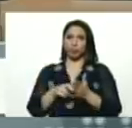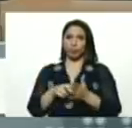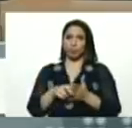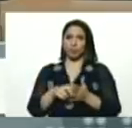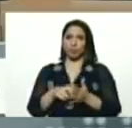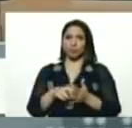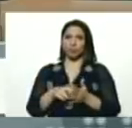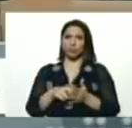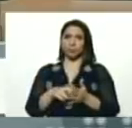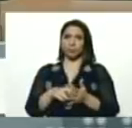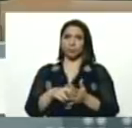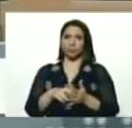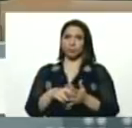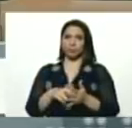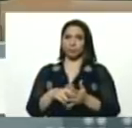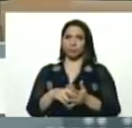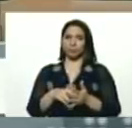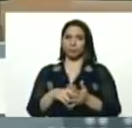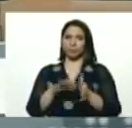2016,